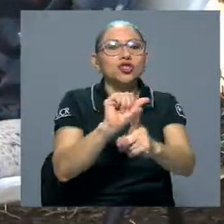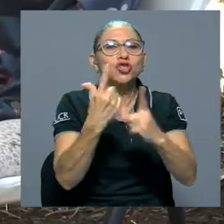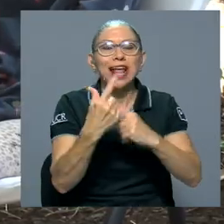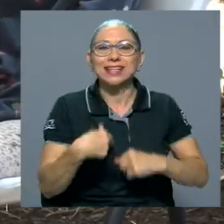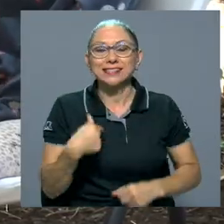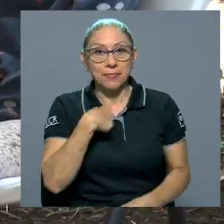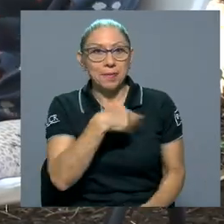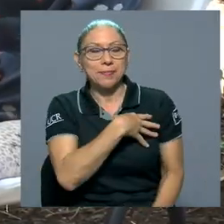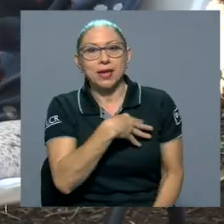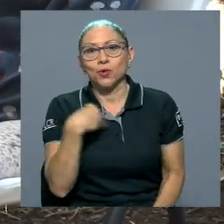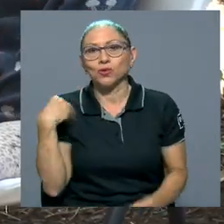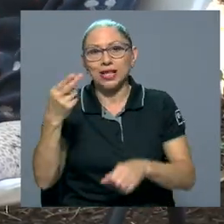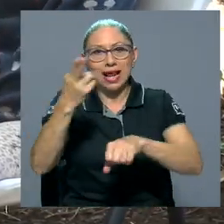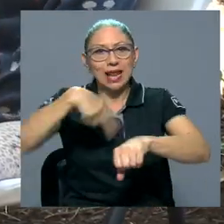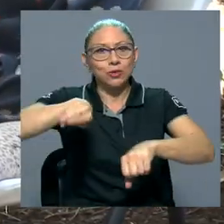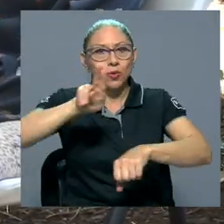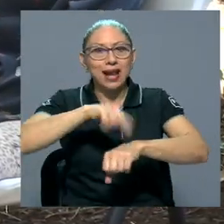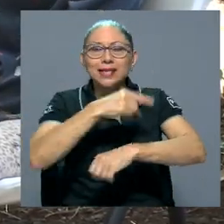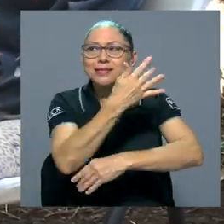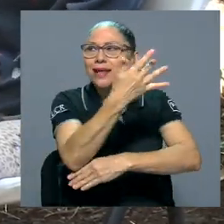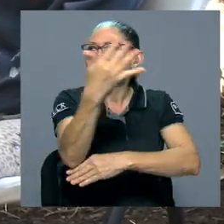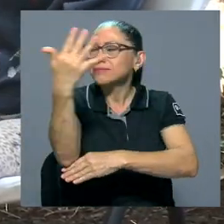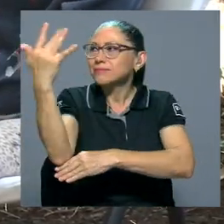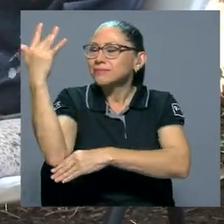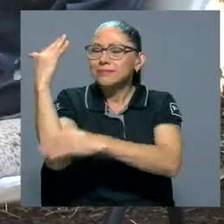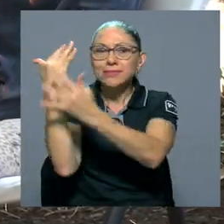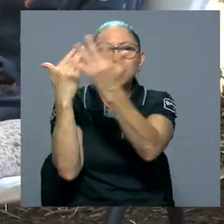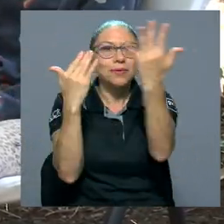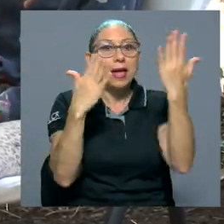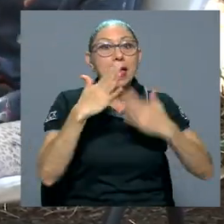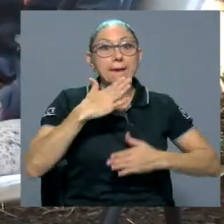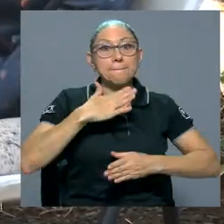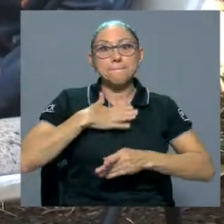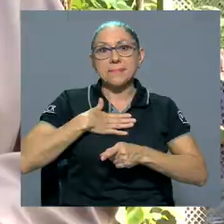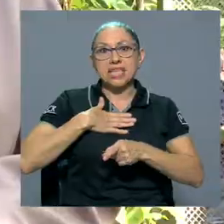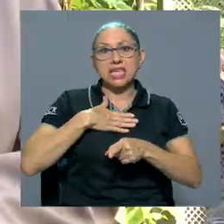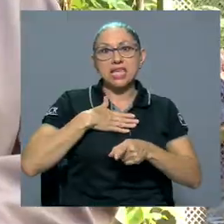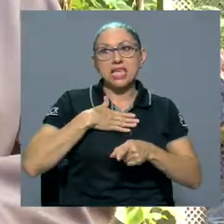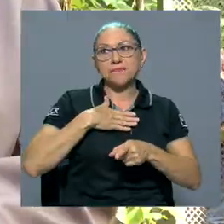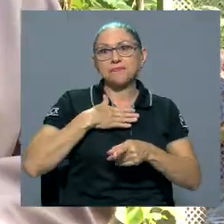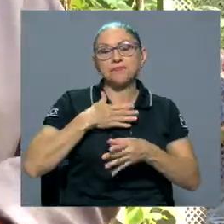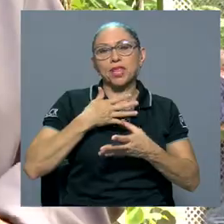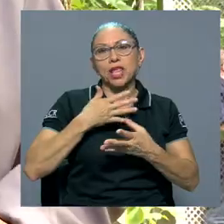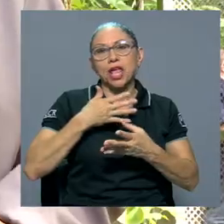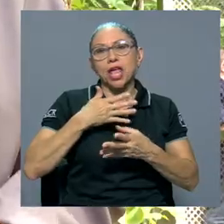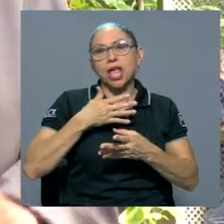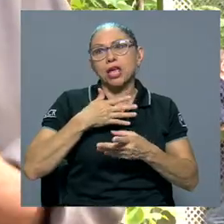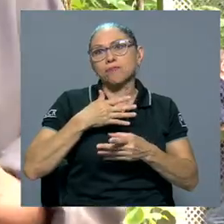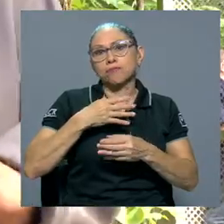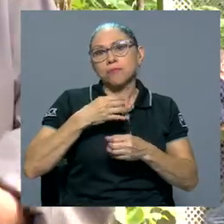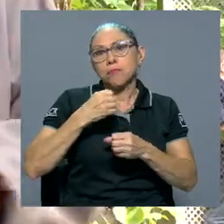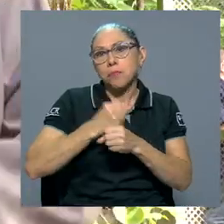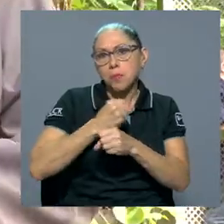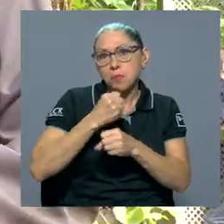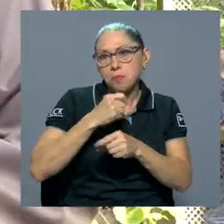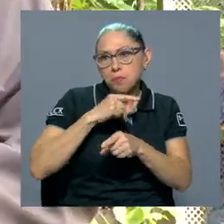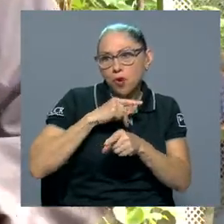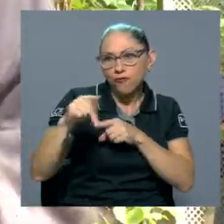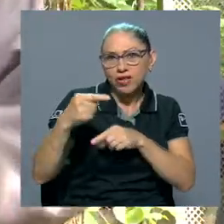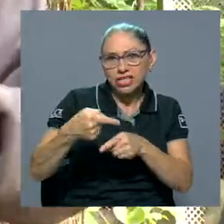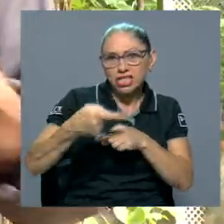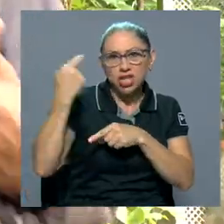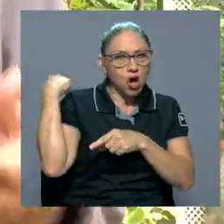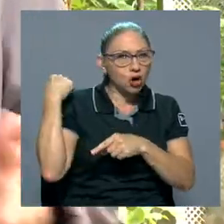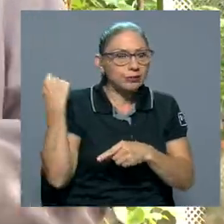Me gusta la naturaleza. Mi profesión o mi desempeño ha